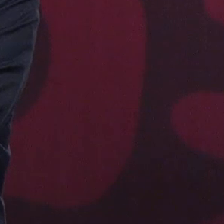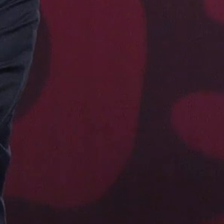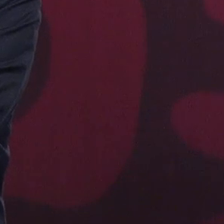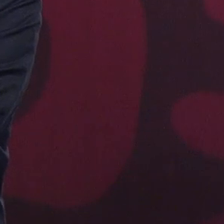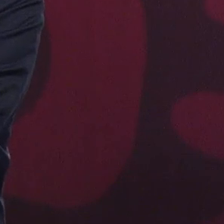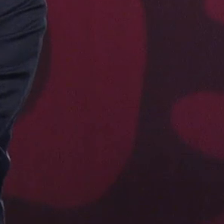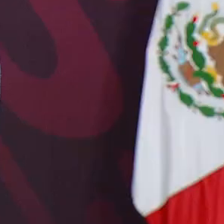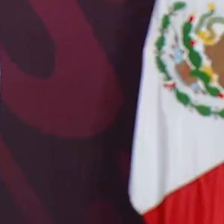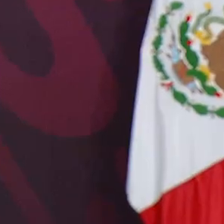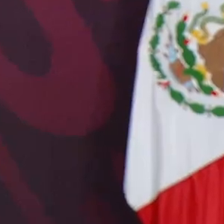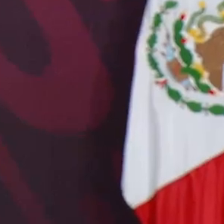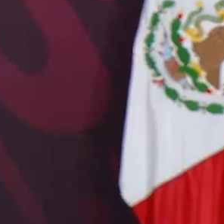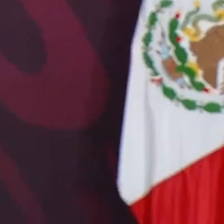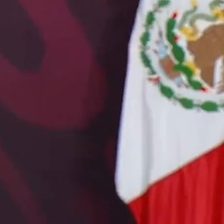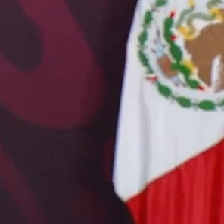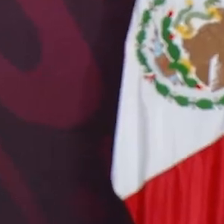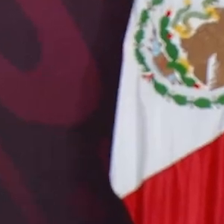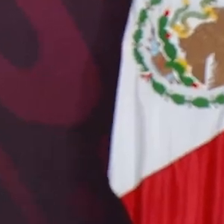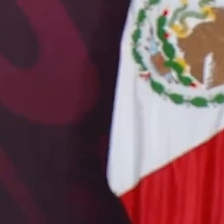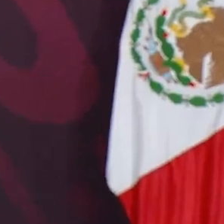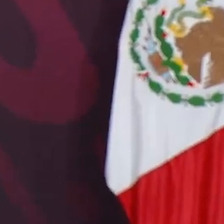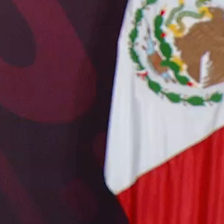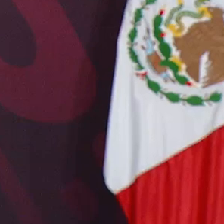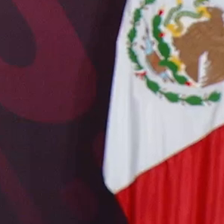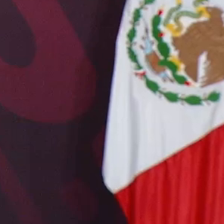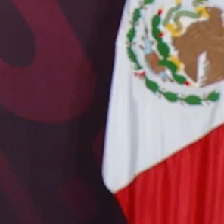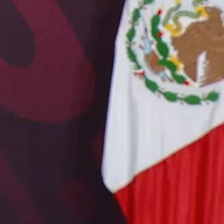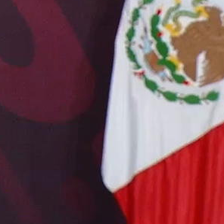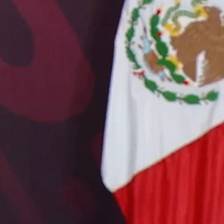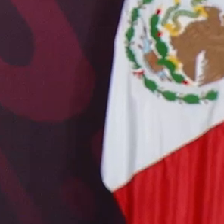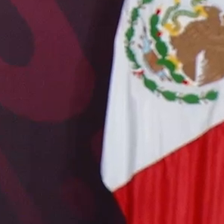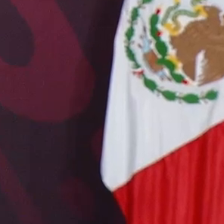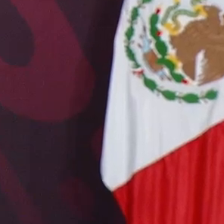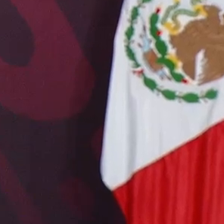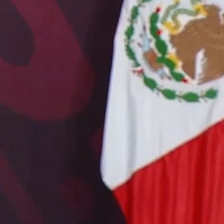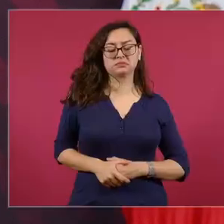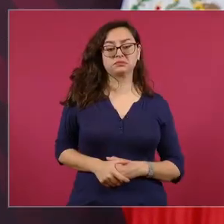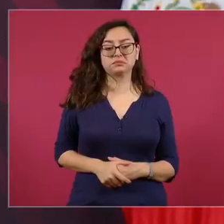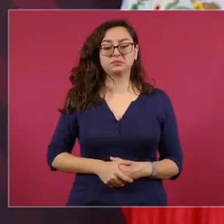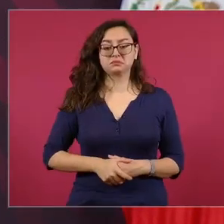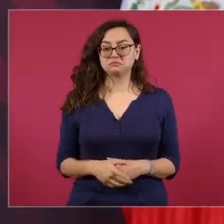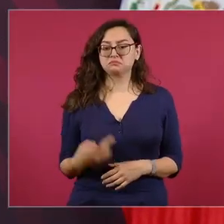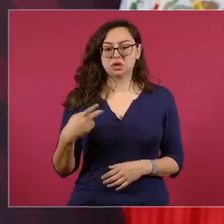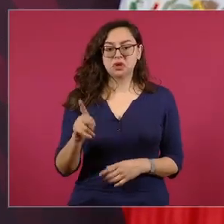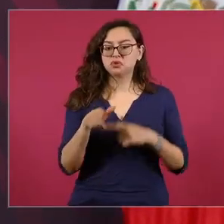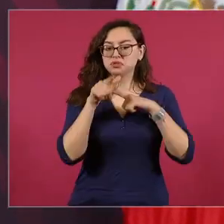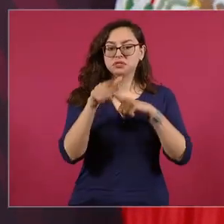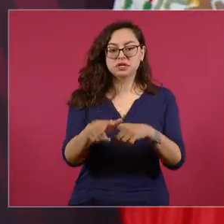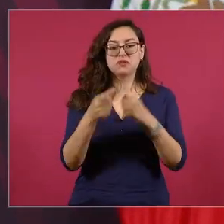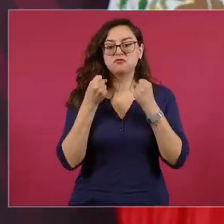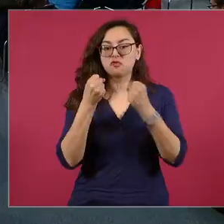sí es que va a estar en estos días así a